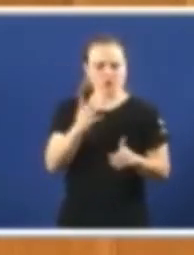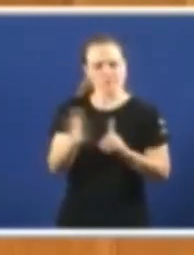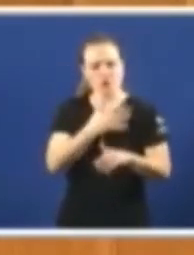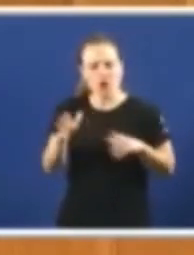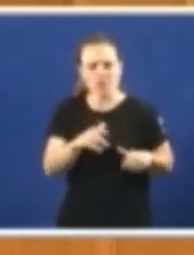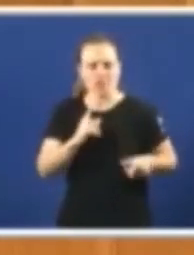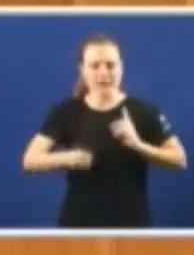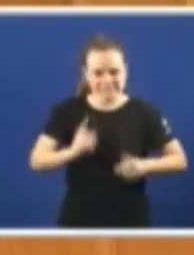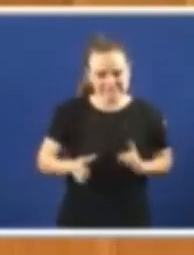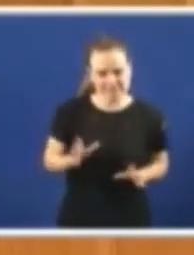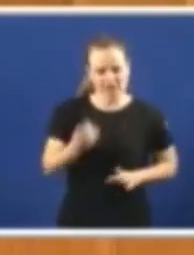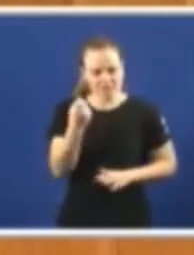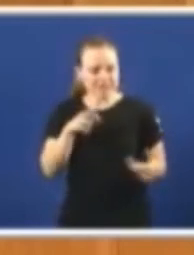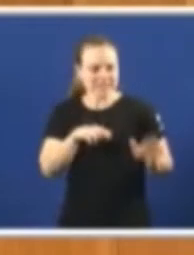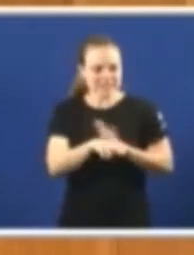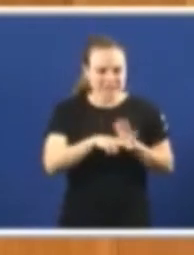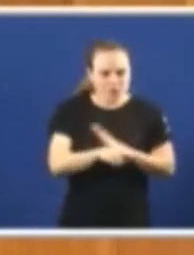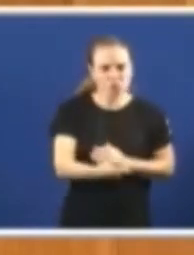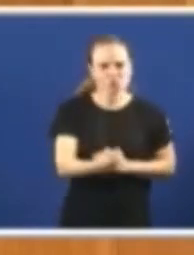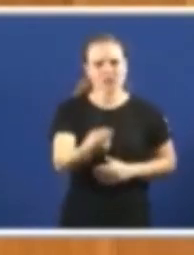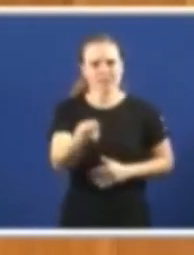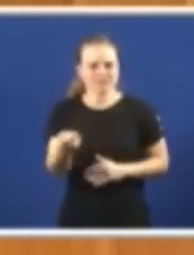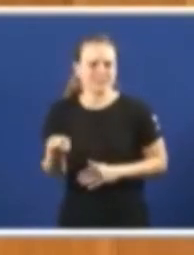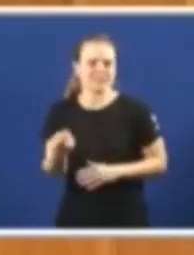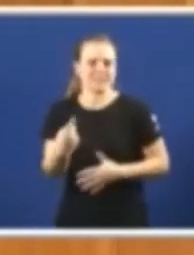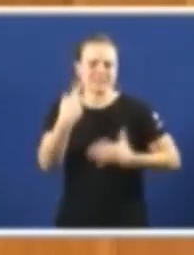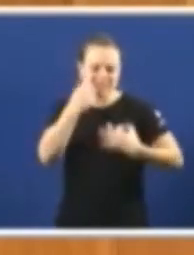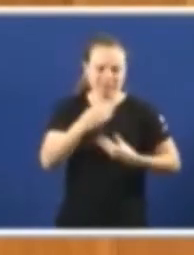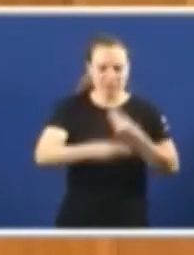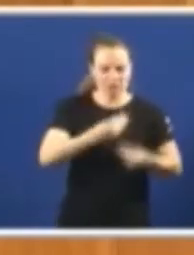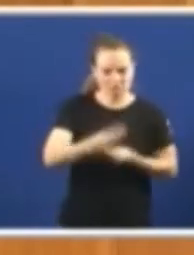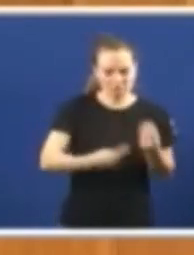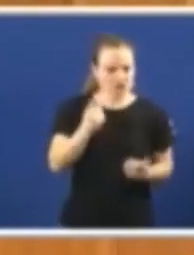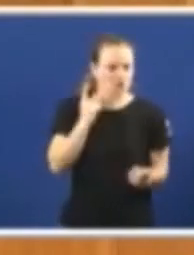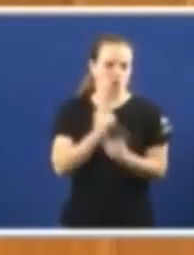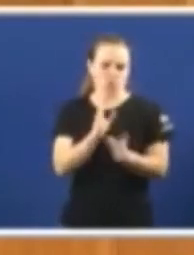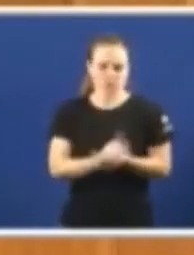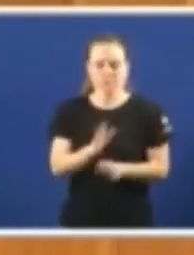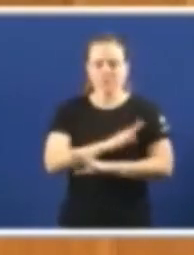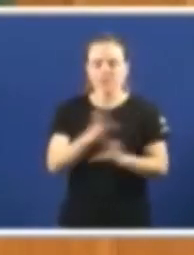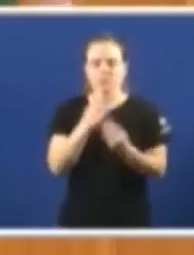moitos máis actuacións na loita contra esta lacra. Nada máis. Moitas gracias.